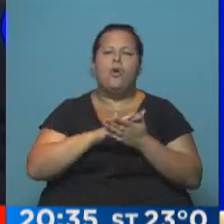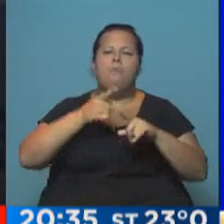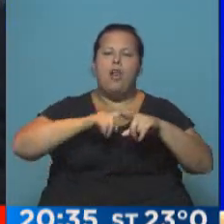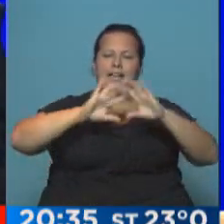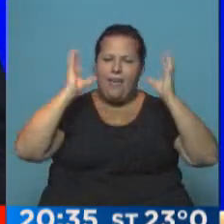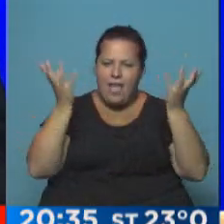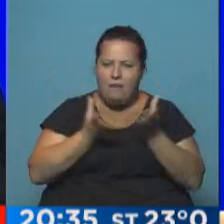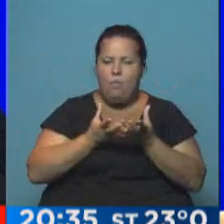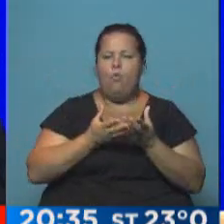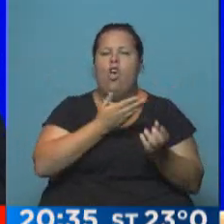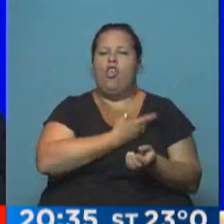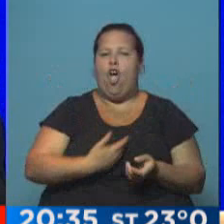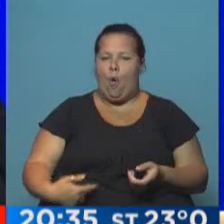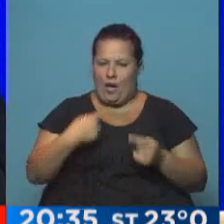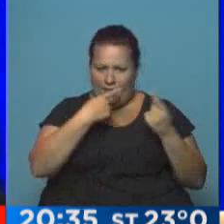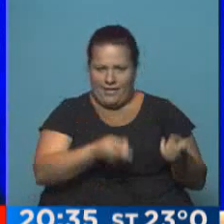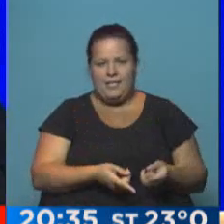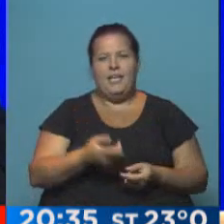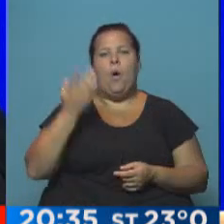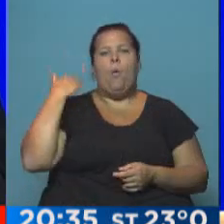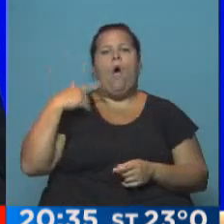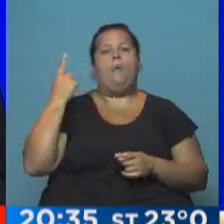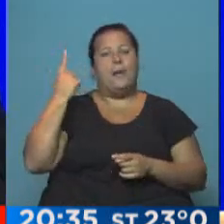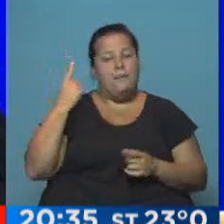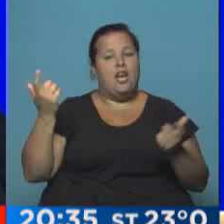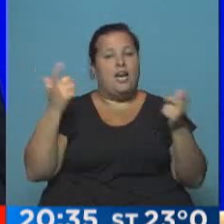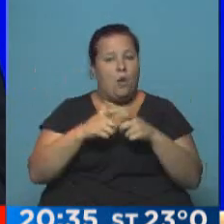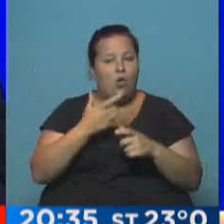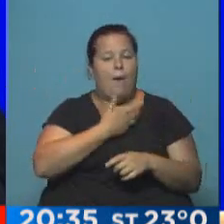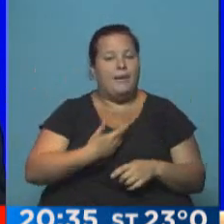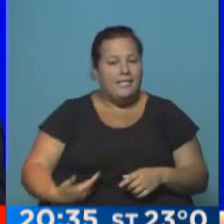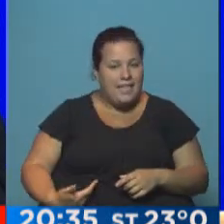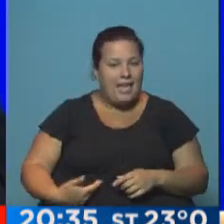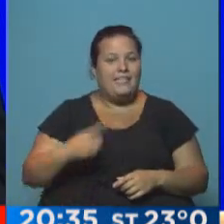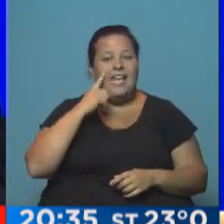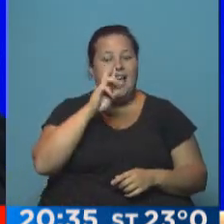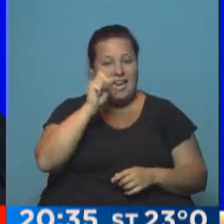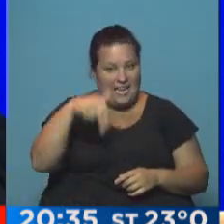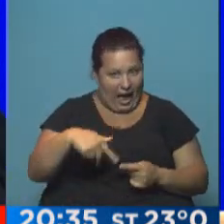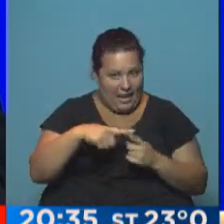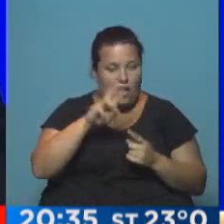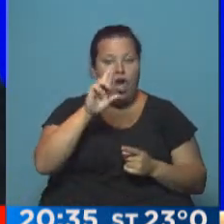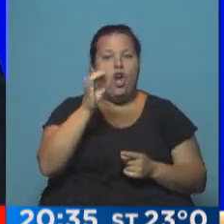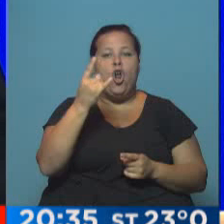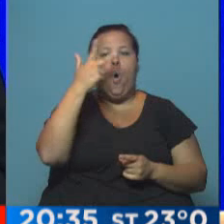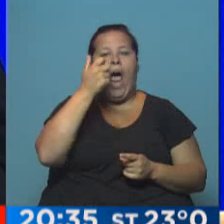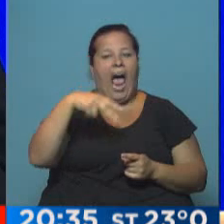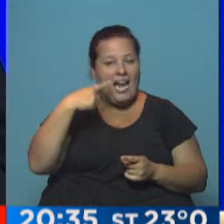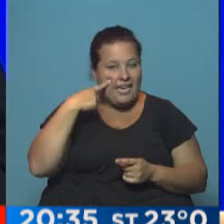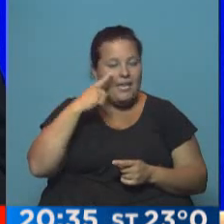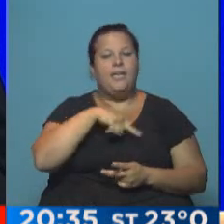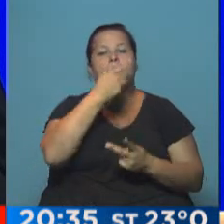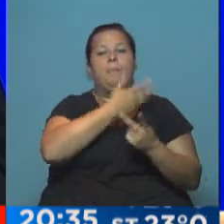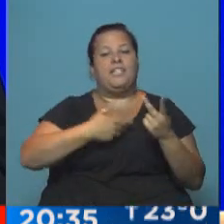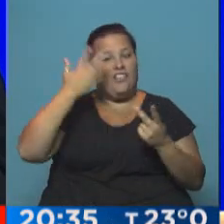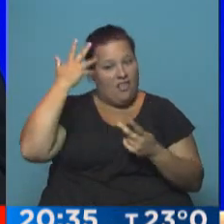internacional y de la diplomacia, como decían ustedes, poco día después de recibir al presidente de Irán, Hassan Rouhani, el presidente